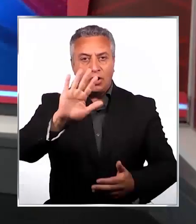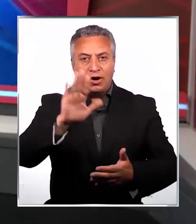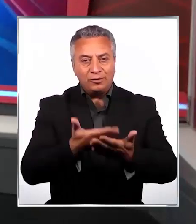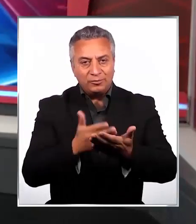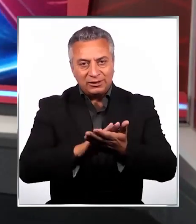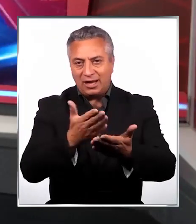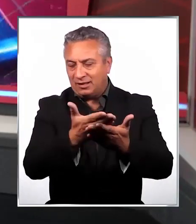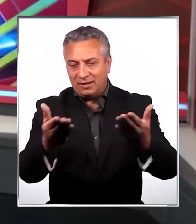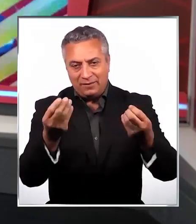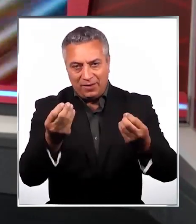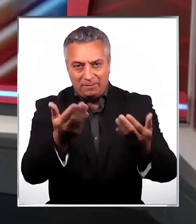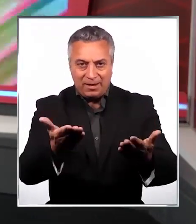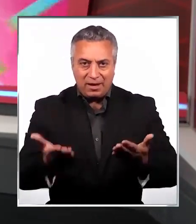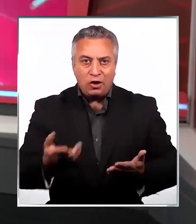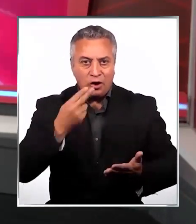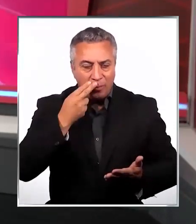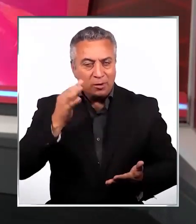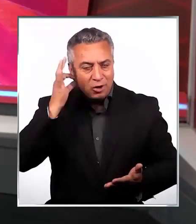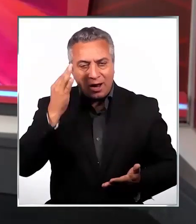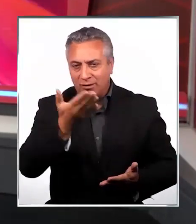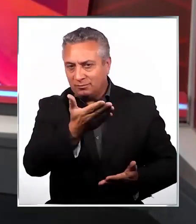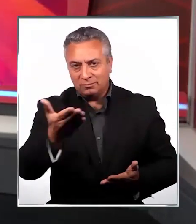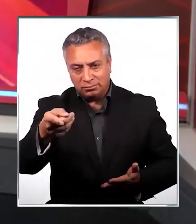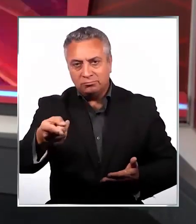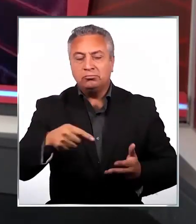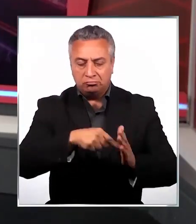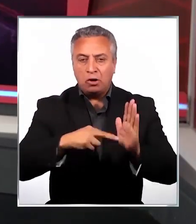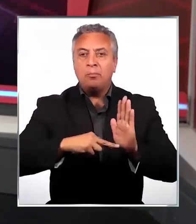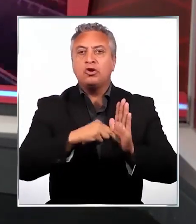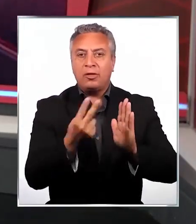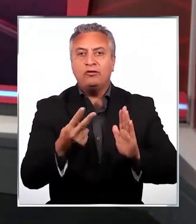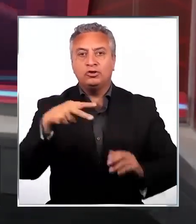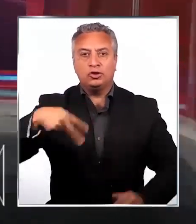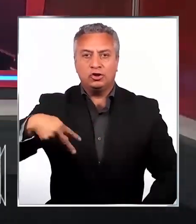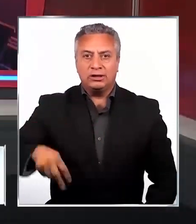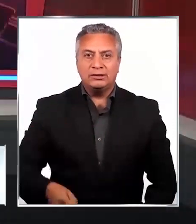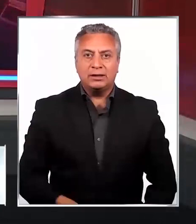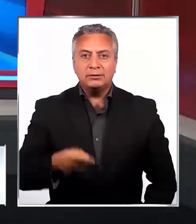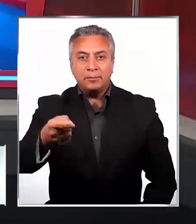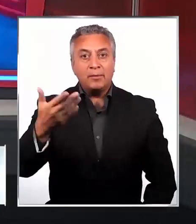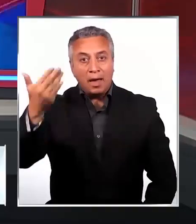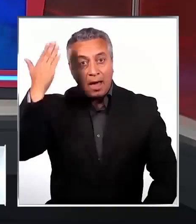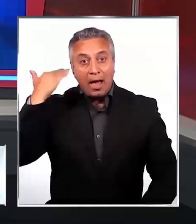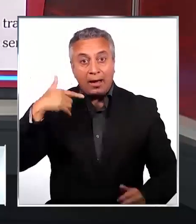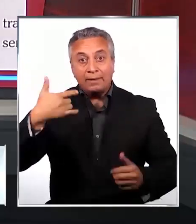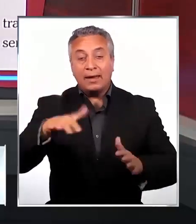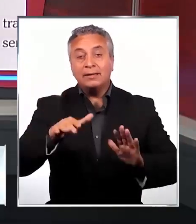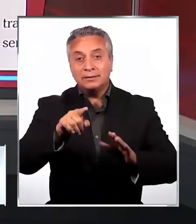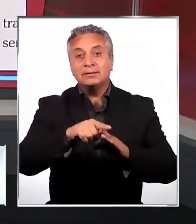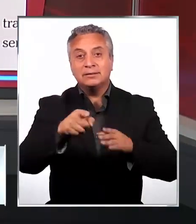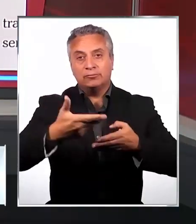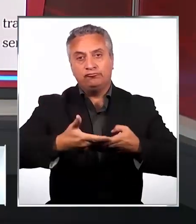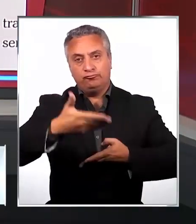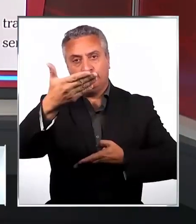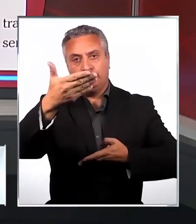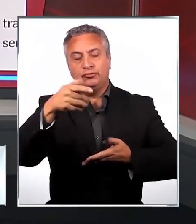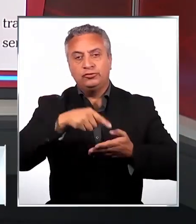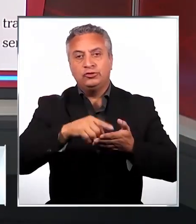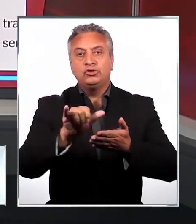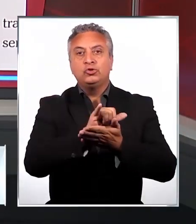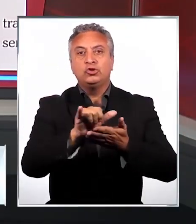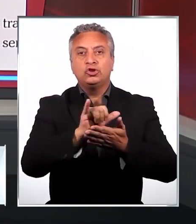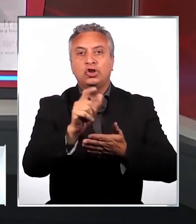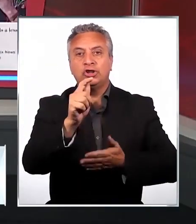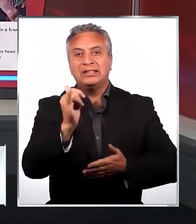Hola, ¿qué tal? ¿Cómo están ustedes? Bienvenidas y bienvenidos a Portavoz Noticias. Antes fue el New York Times y el Washington